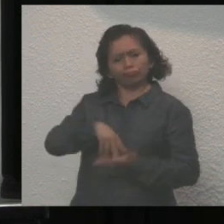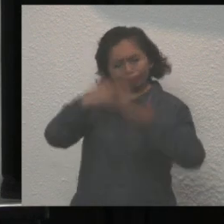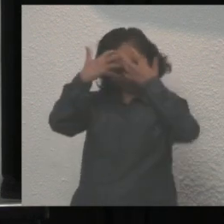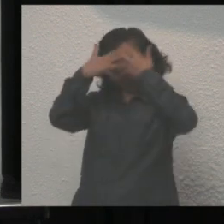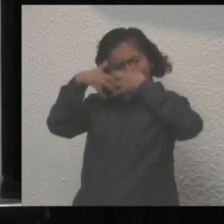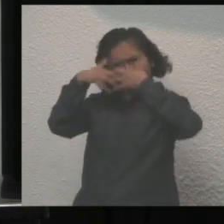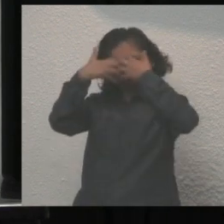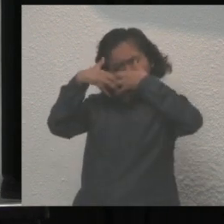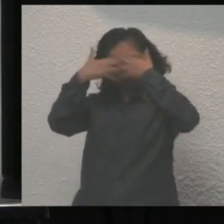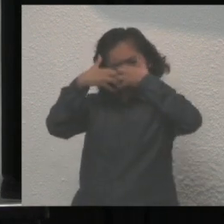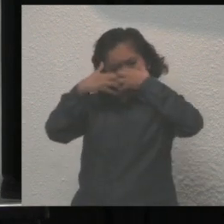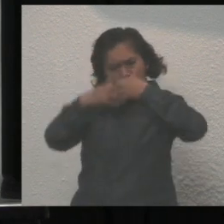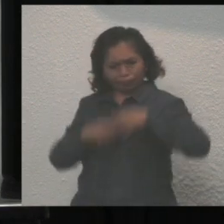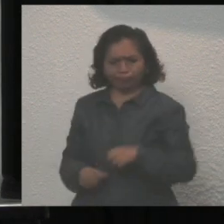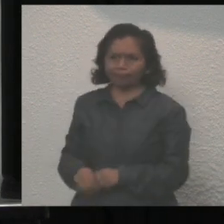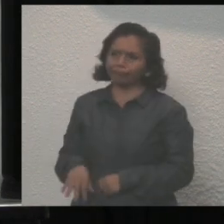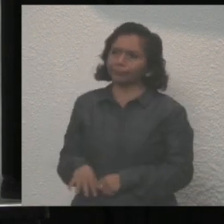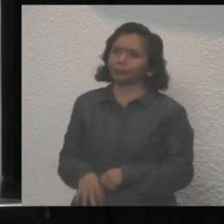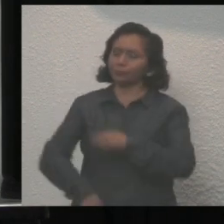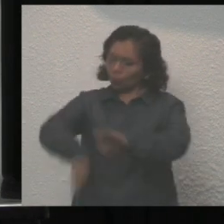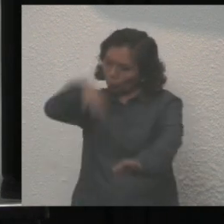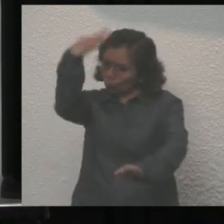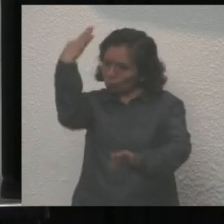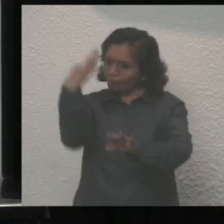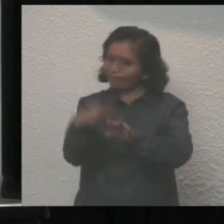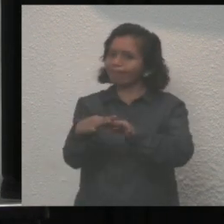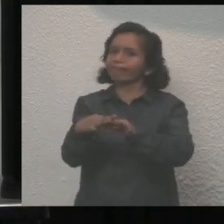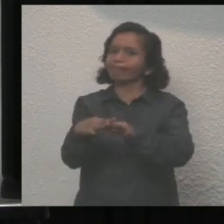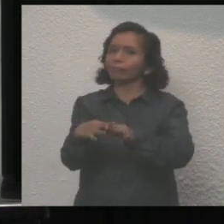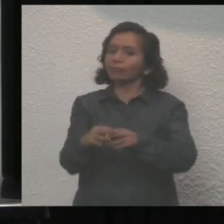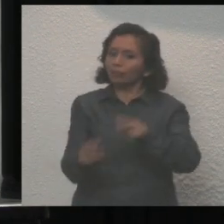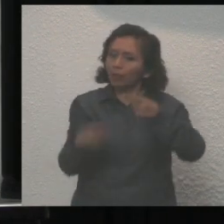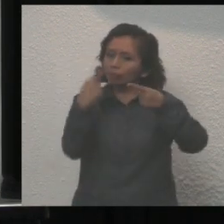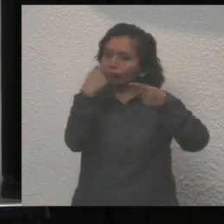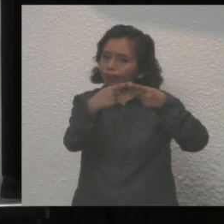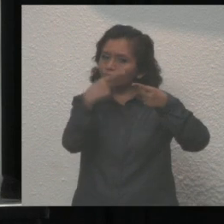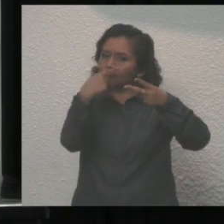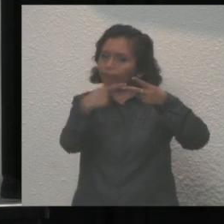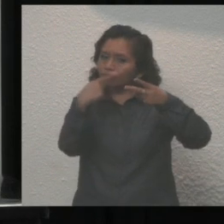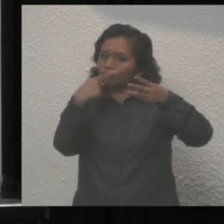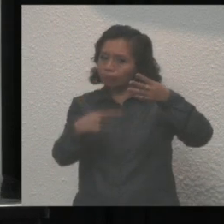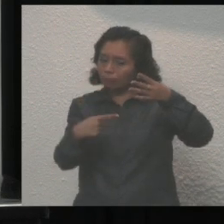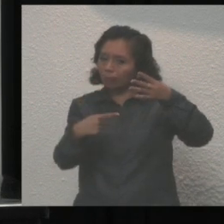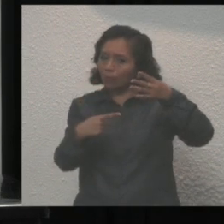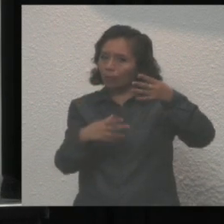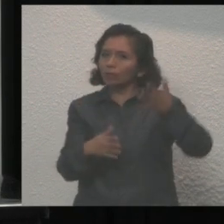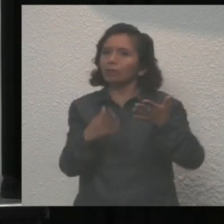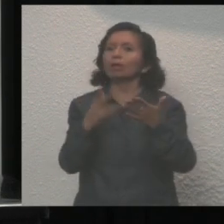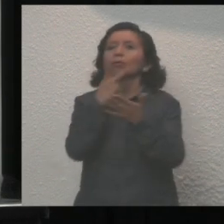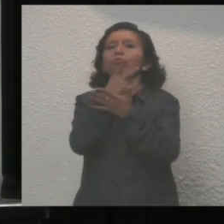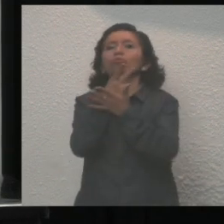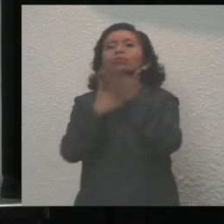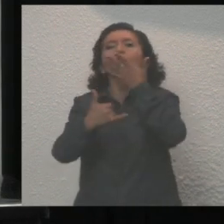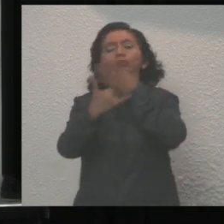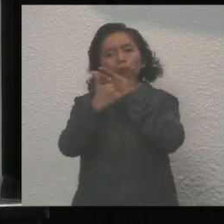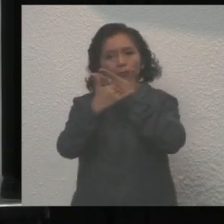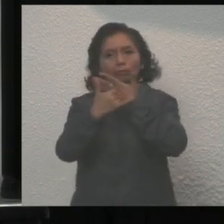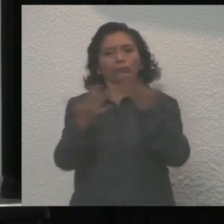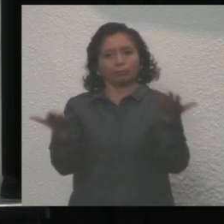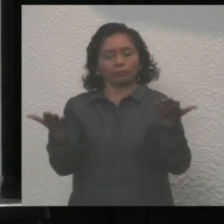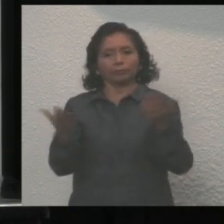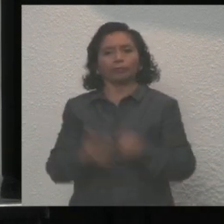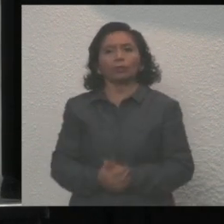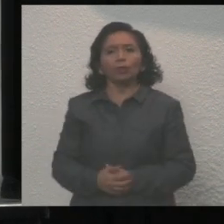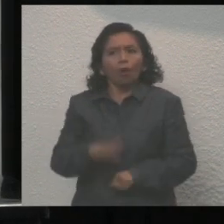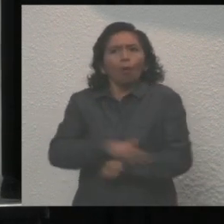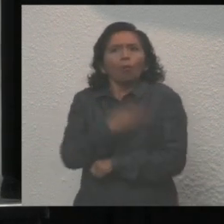pero constructiva. De señalamientos, sí, pero también de propuesta. Porque estamos claros que